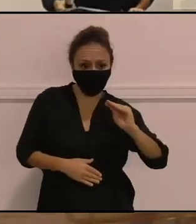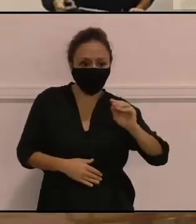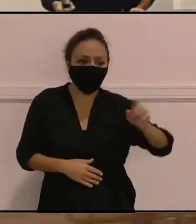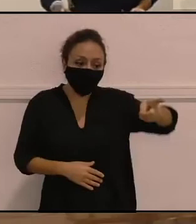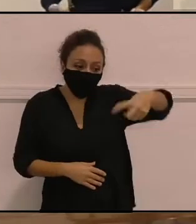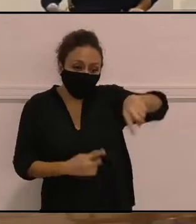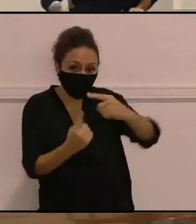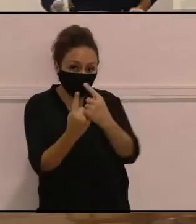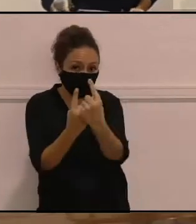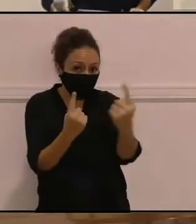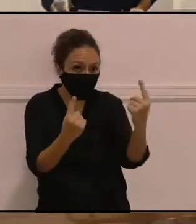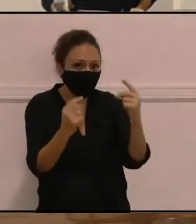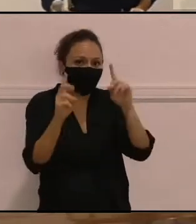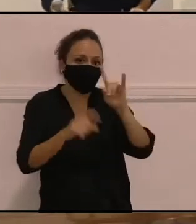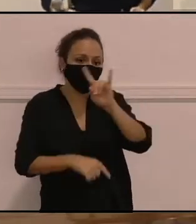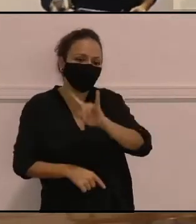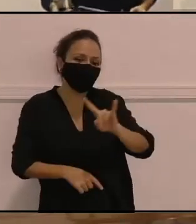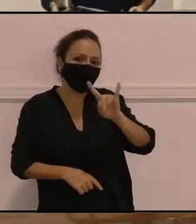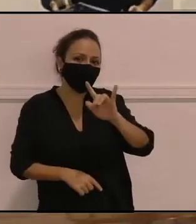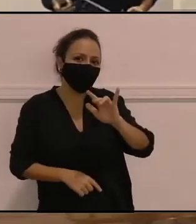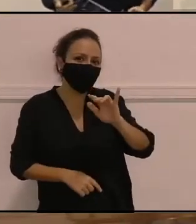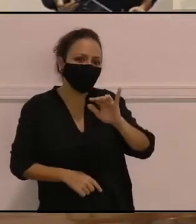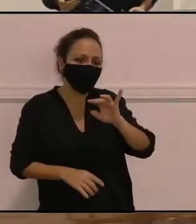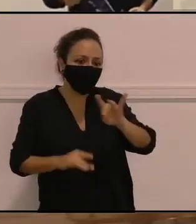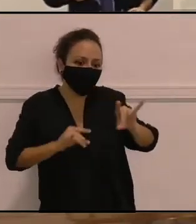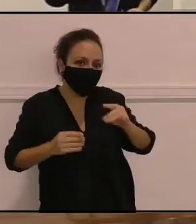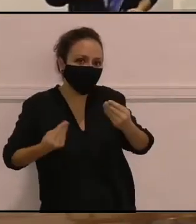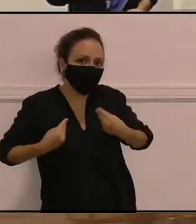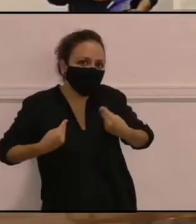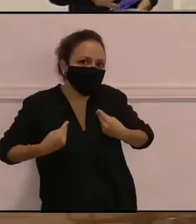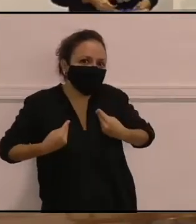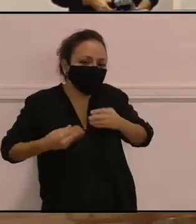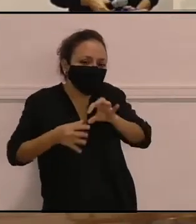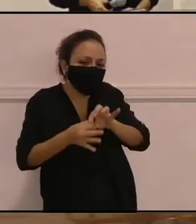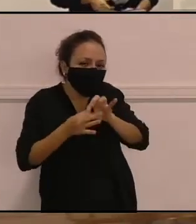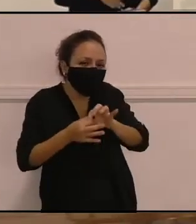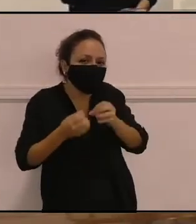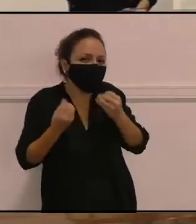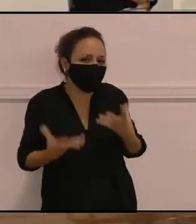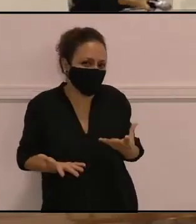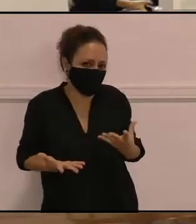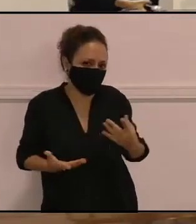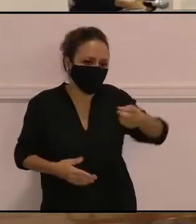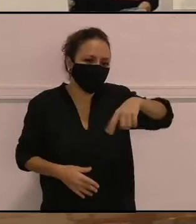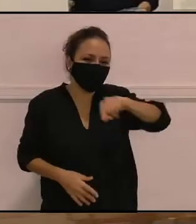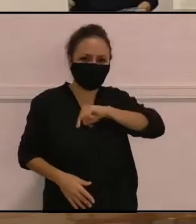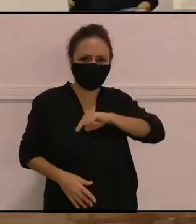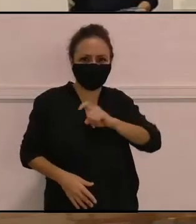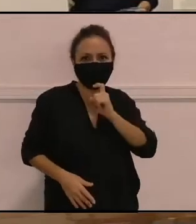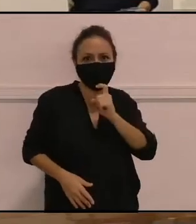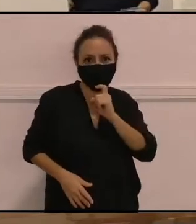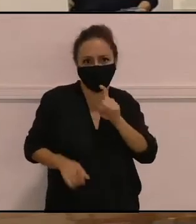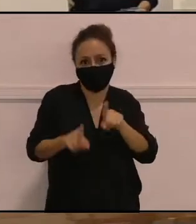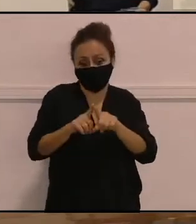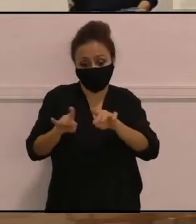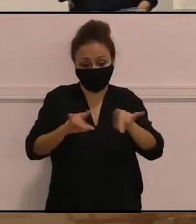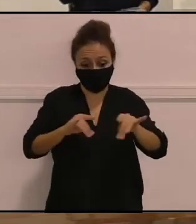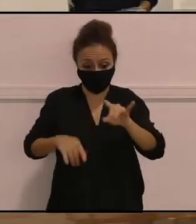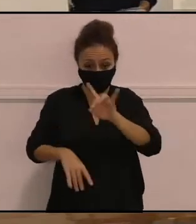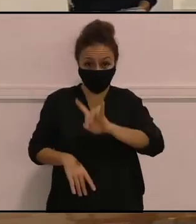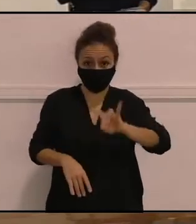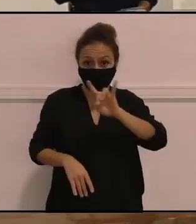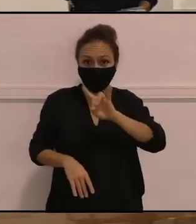la Canariedad? ¿Cómo se relacionan con ella? ¿Cómo se sienten respecto a este territorio? ¿Qué